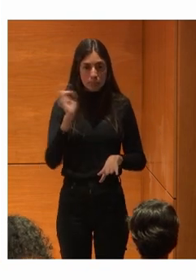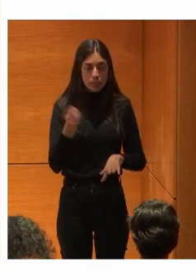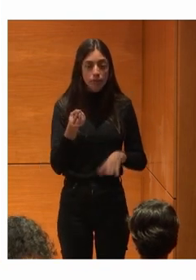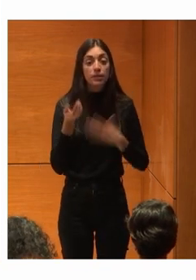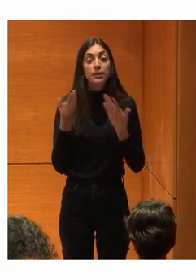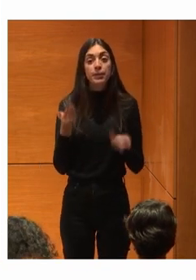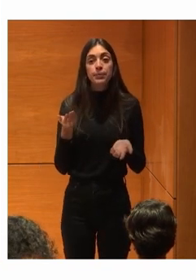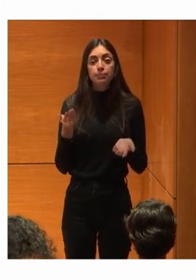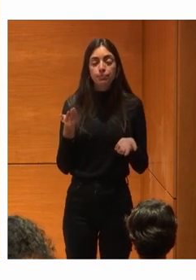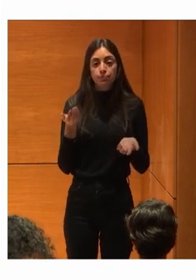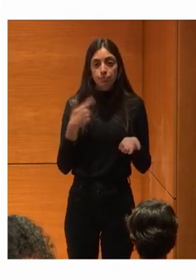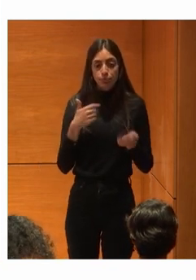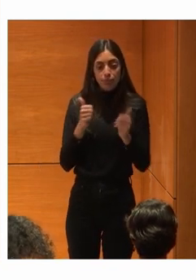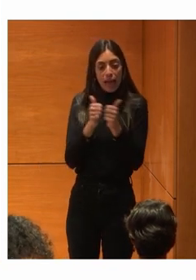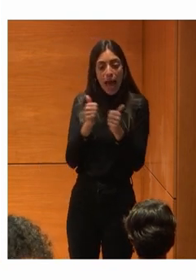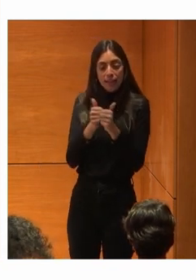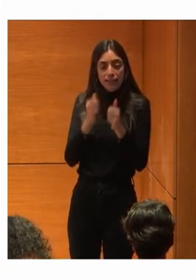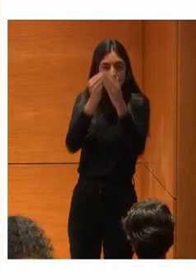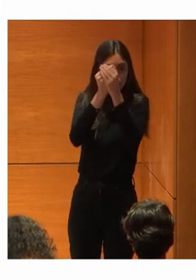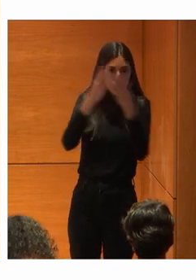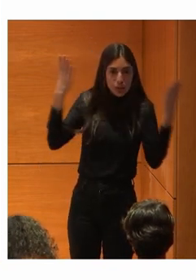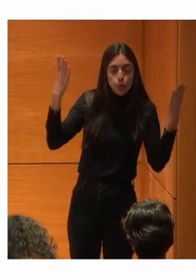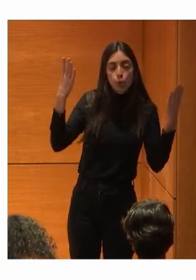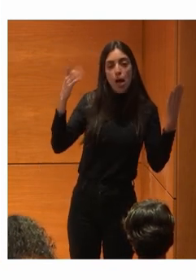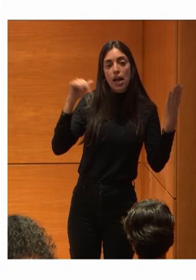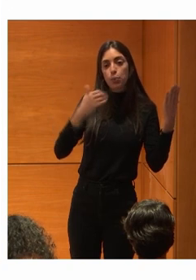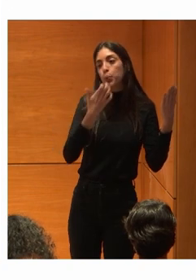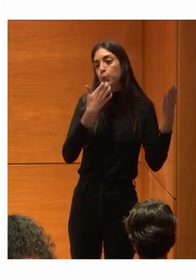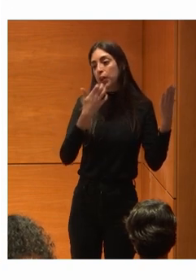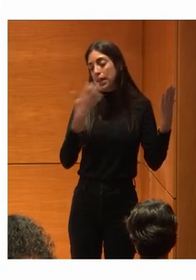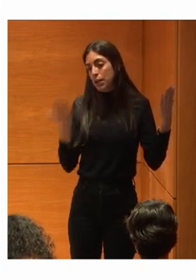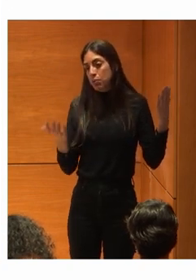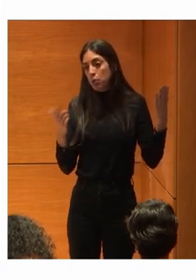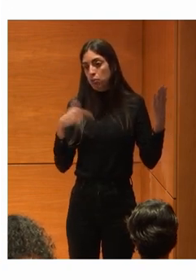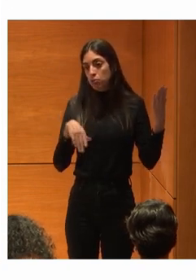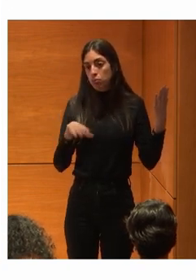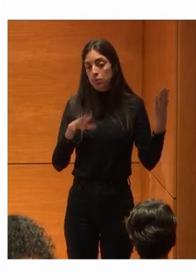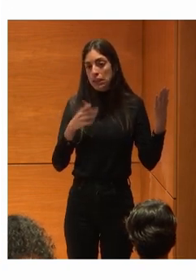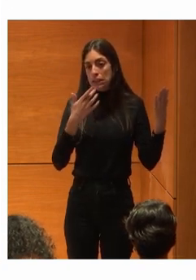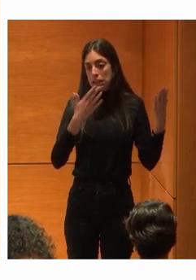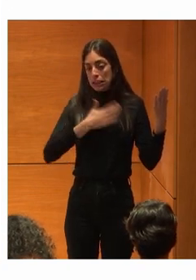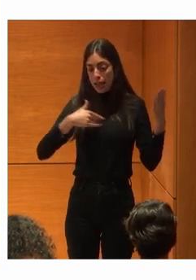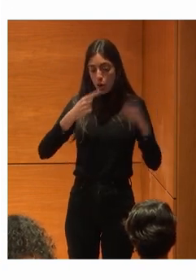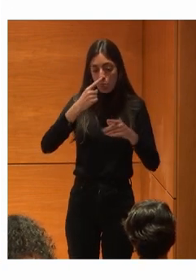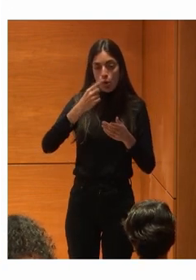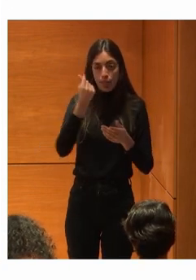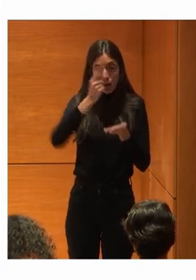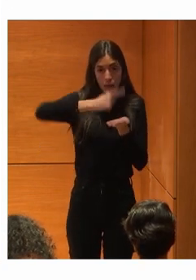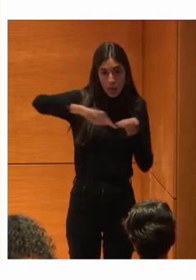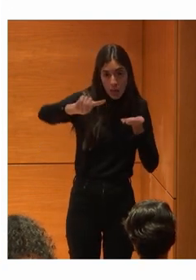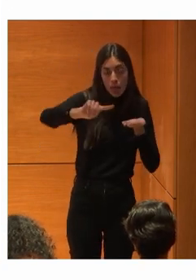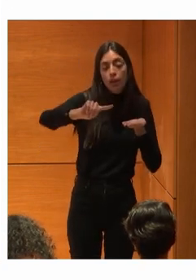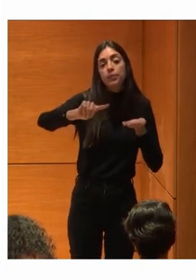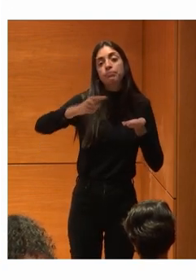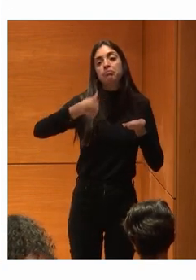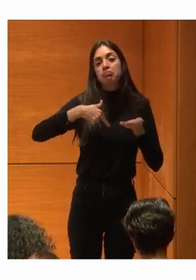El asistente virtual Que Por ejemplo Pues directamente Quiero hacer una transferencia Pues ya Vas entrando